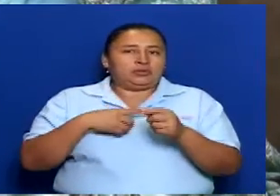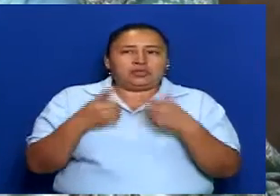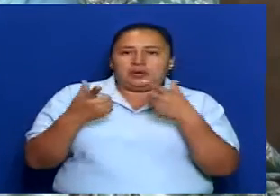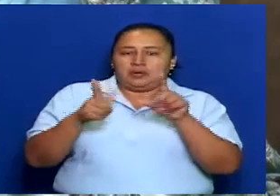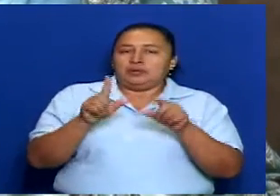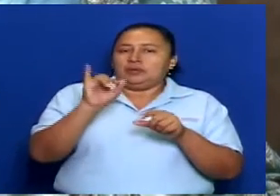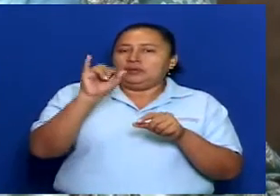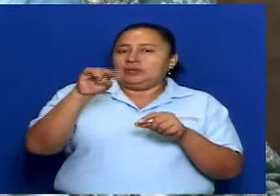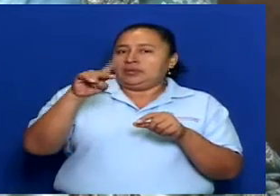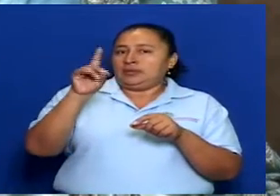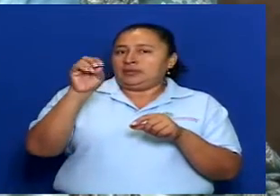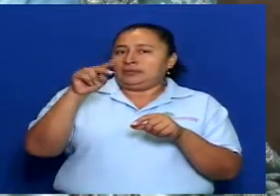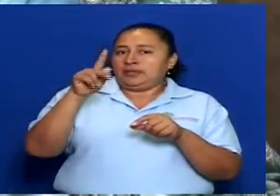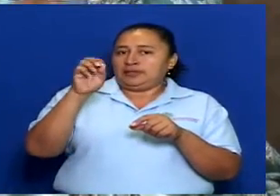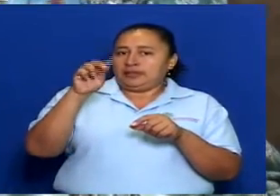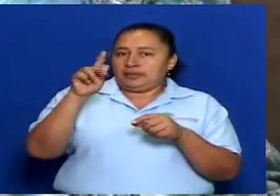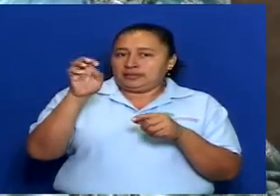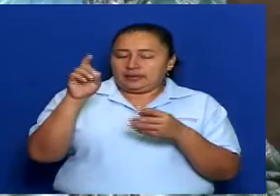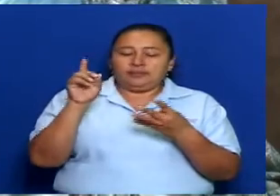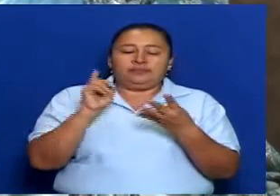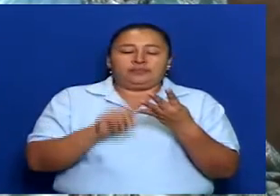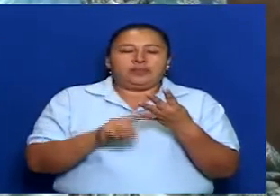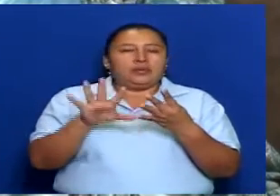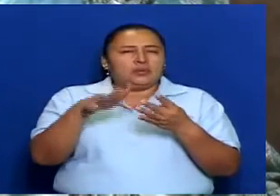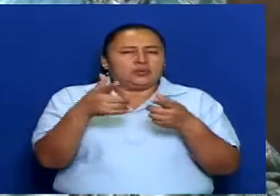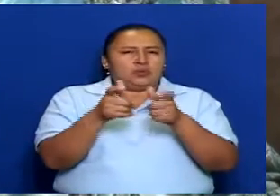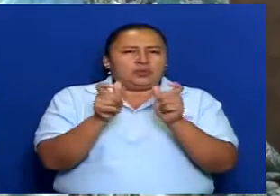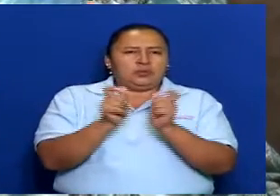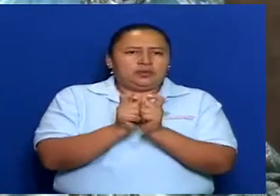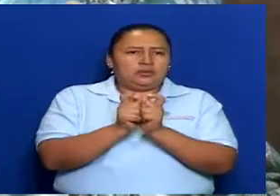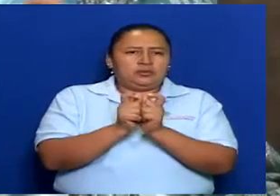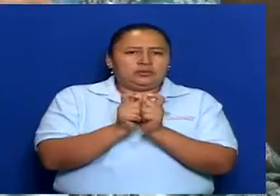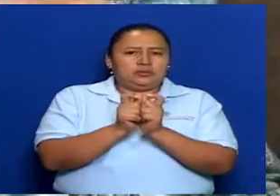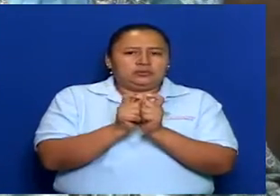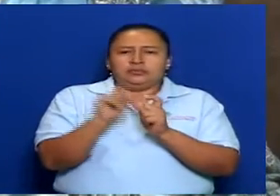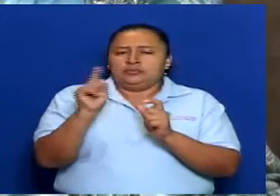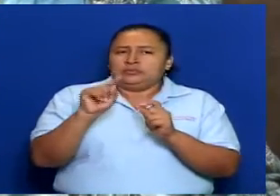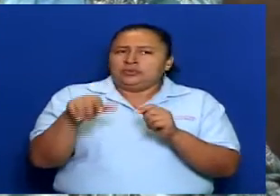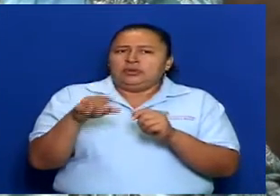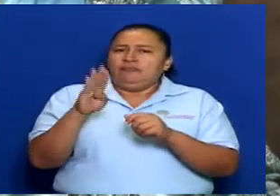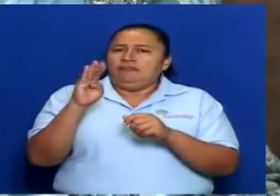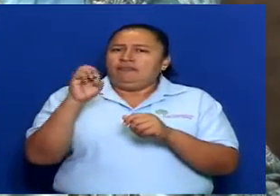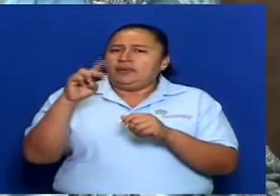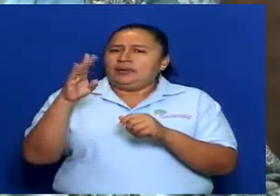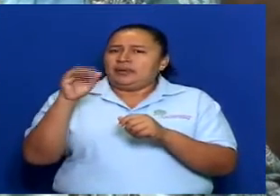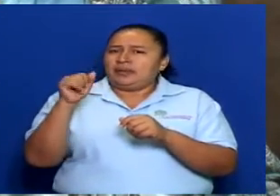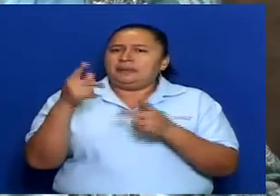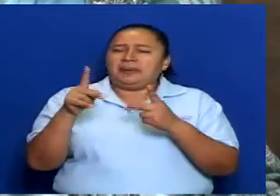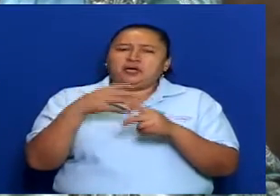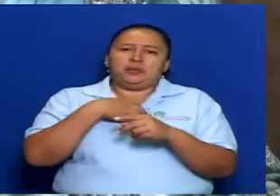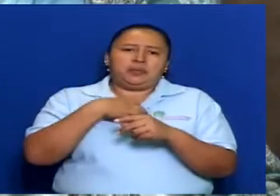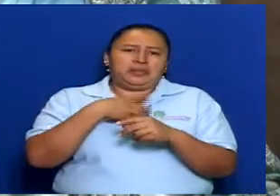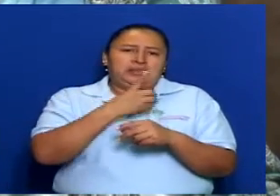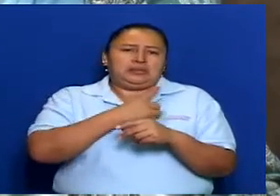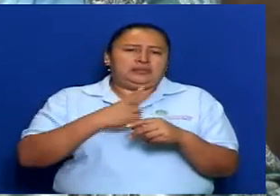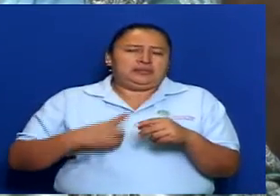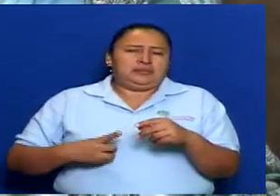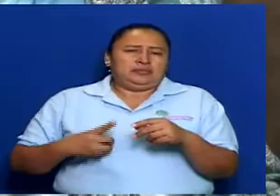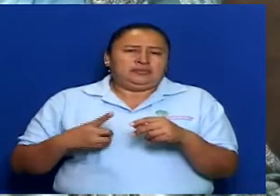incluso de la bancada, que no bancada, pero que sí se denomina, pues, la diputada